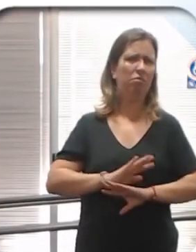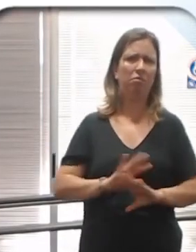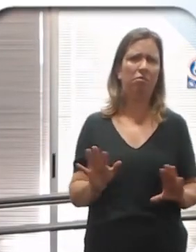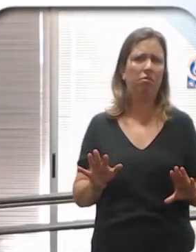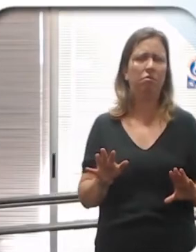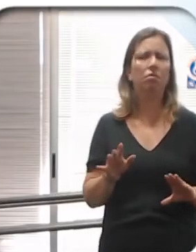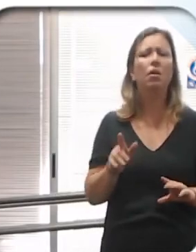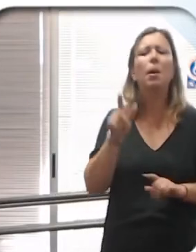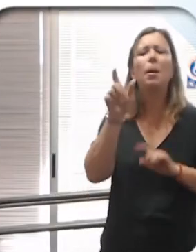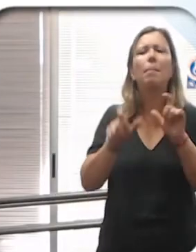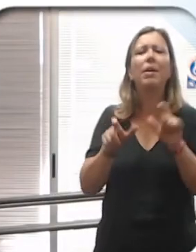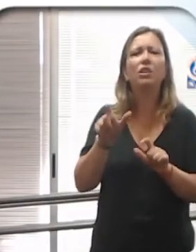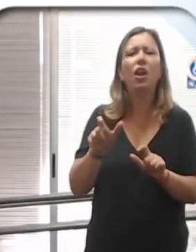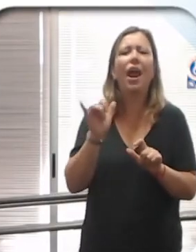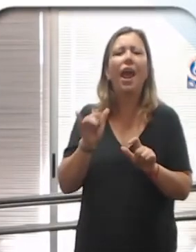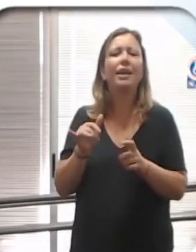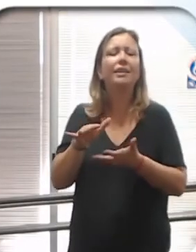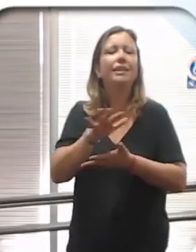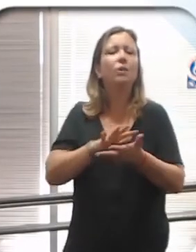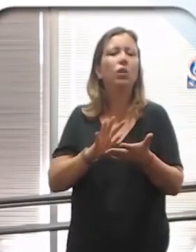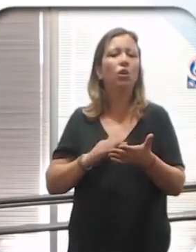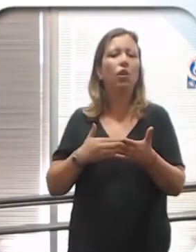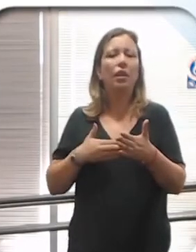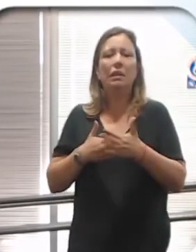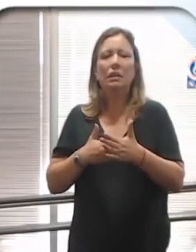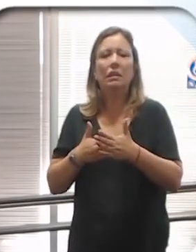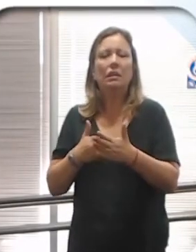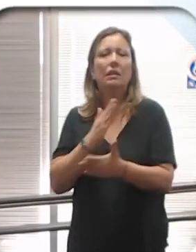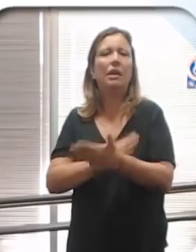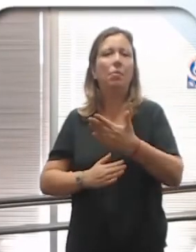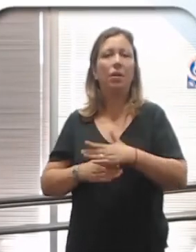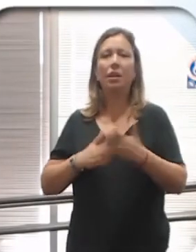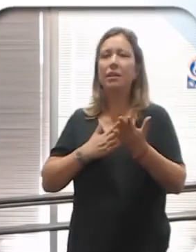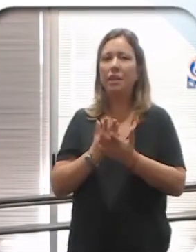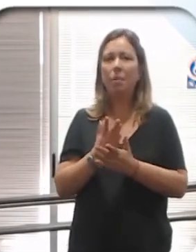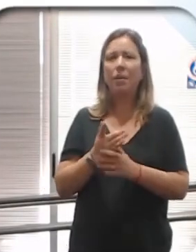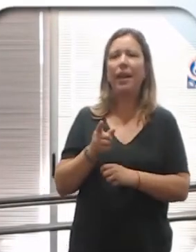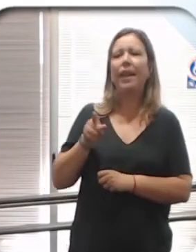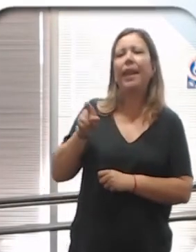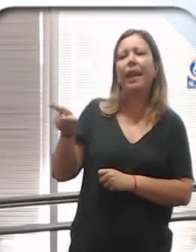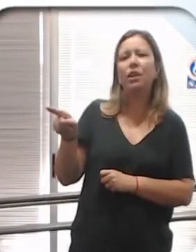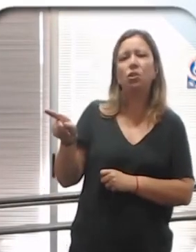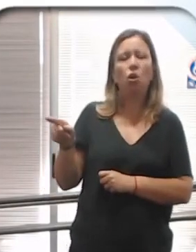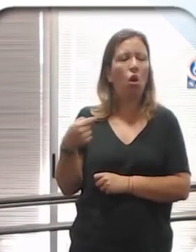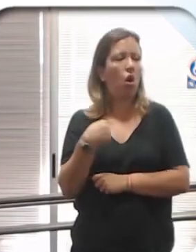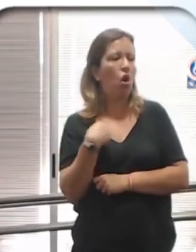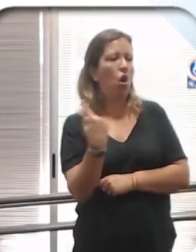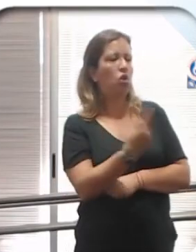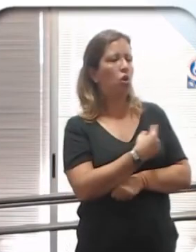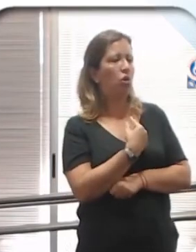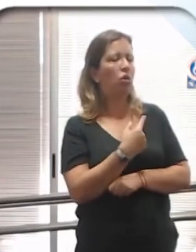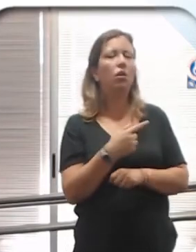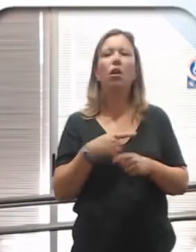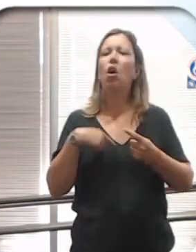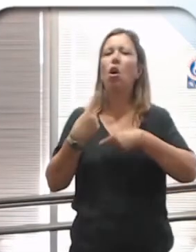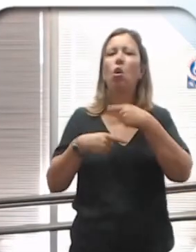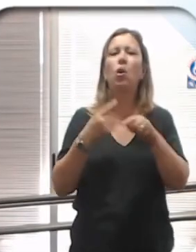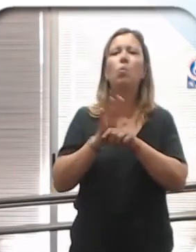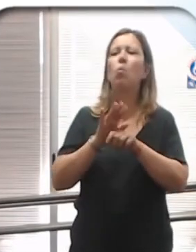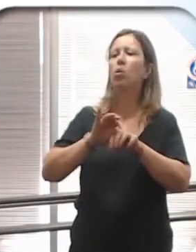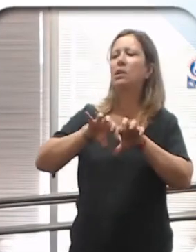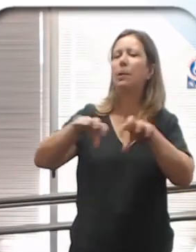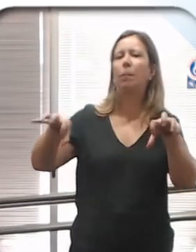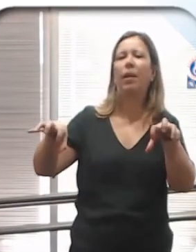Son personas en situación de discapacidad. Mientras nosotros sigamos hablando entre un ellos y nosotros, es como que todavía seguimos